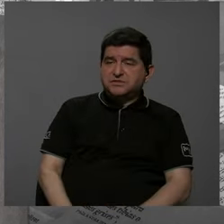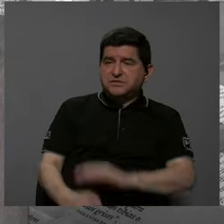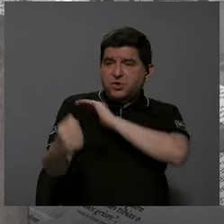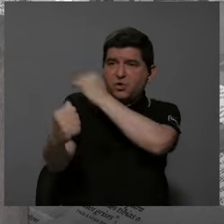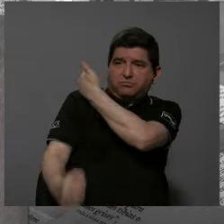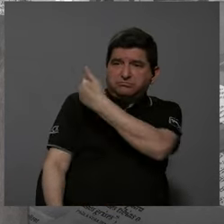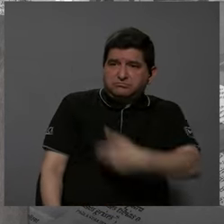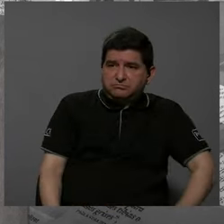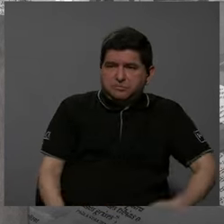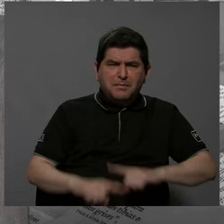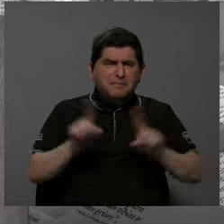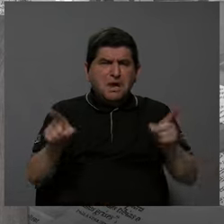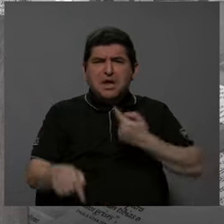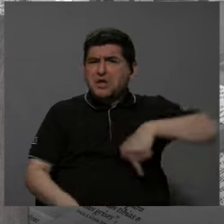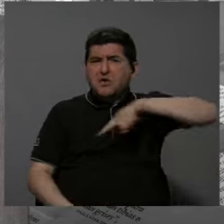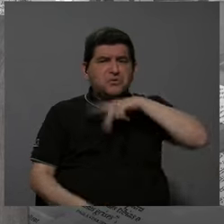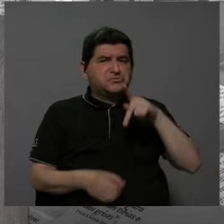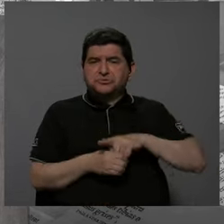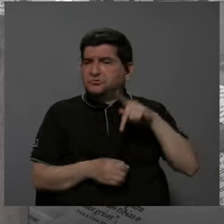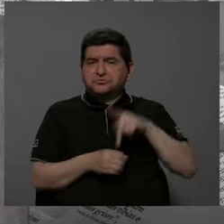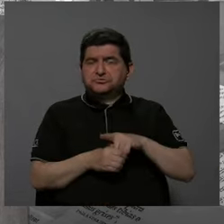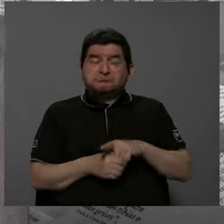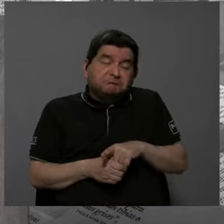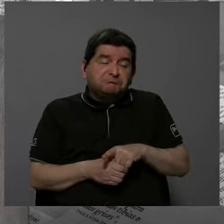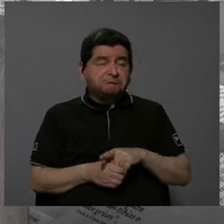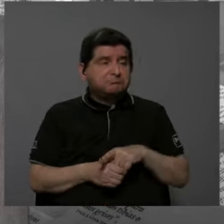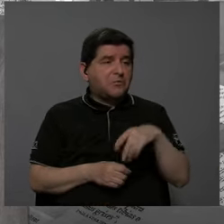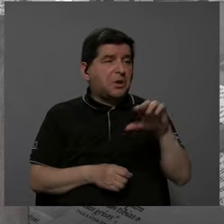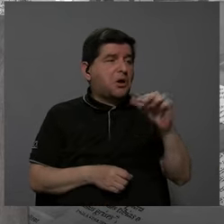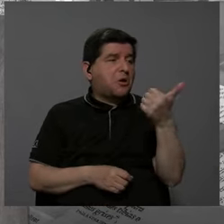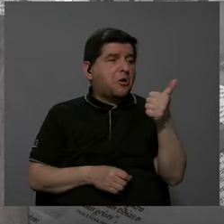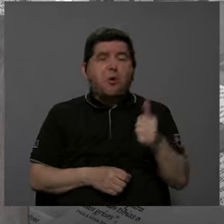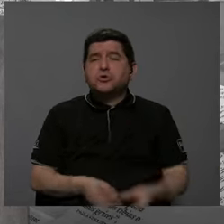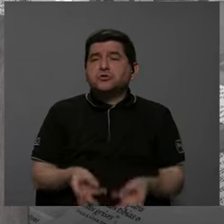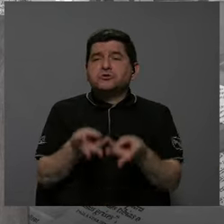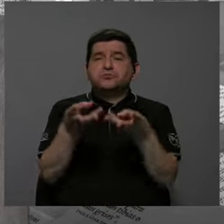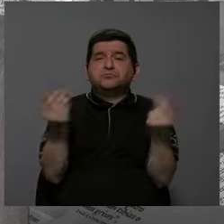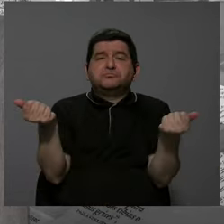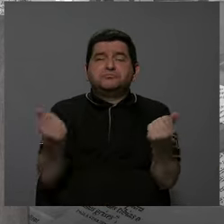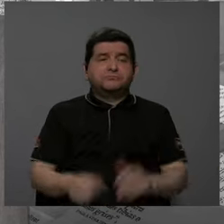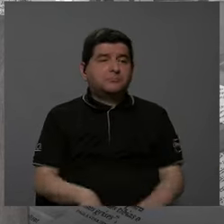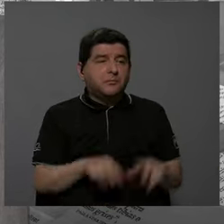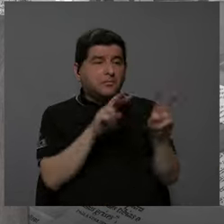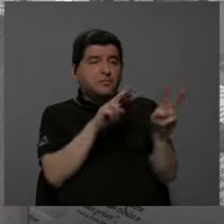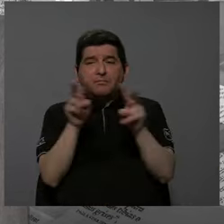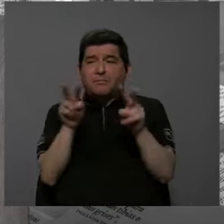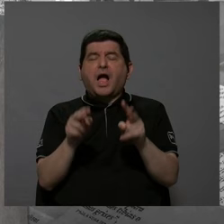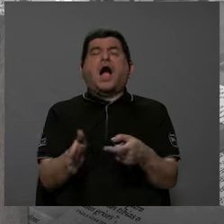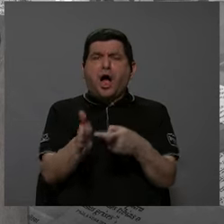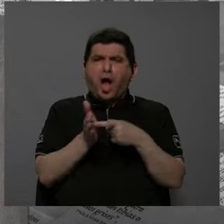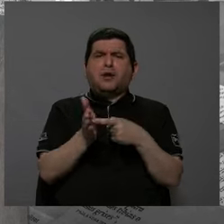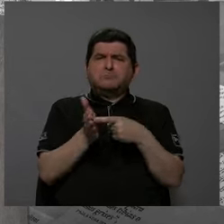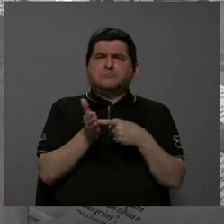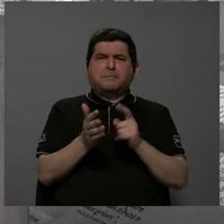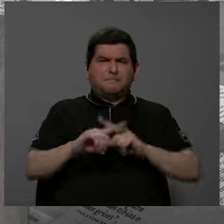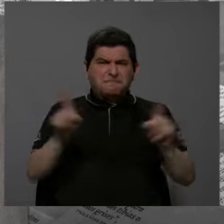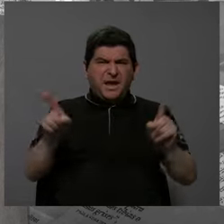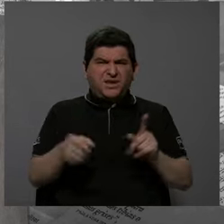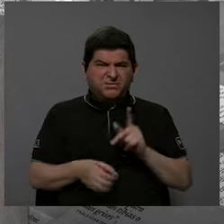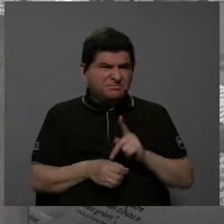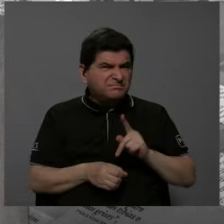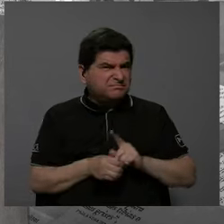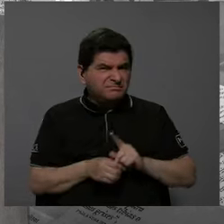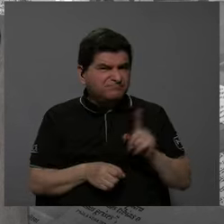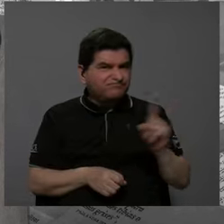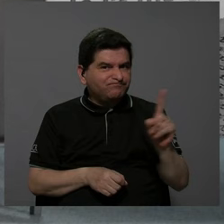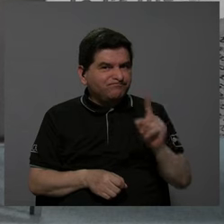decisiones en el Poder Ejecutivo, pero no nos involucrábamos. Dejábamos que otros resolviéramos. Pedíamos, reclamábamos, pero no